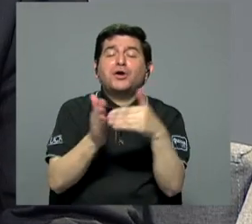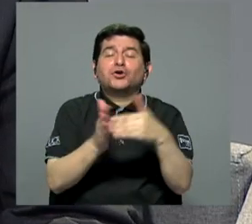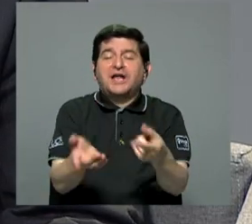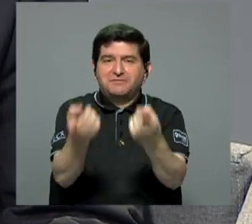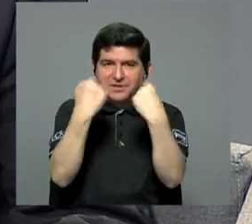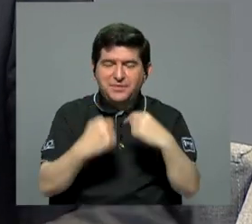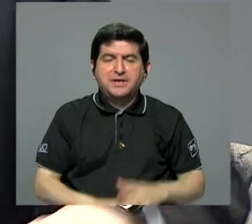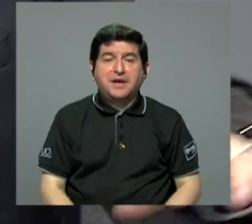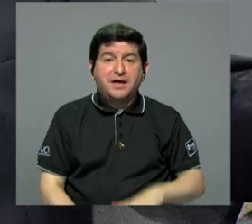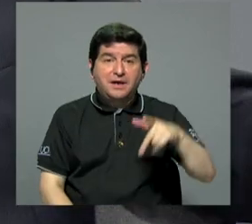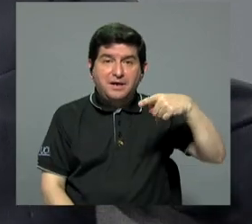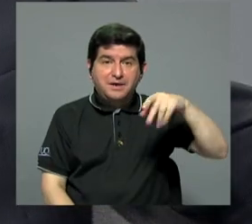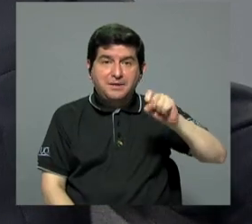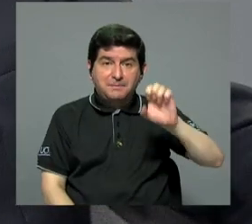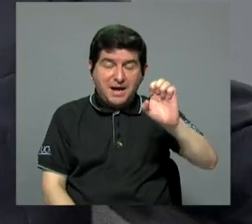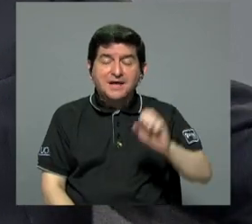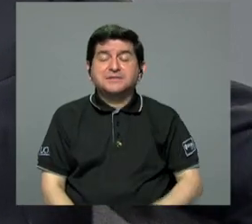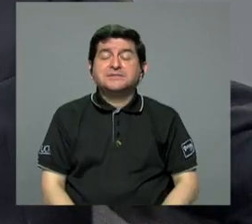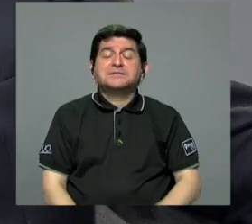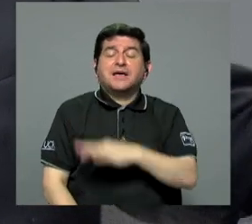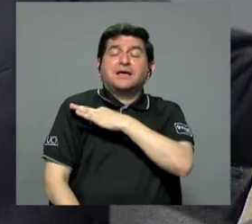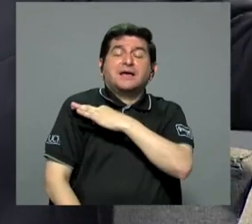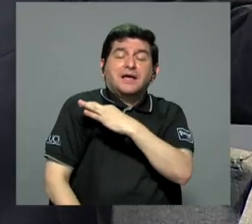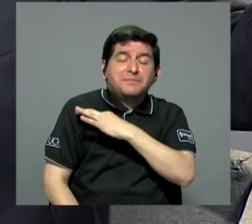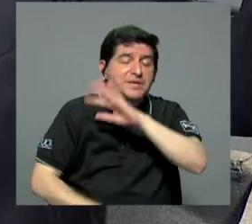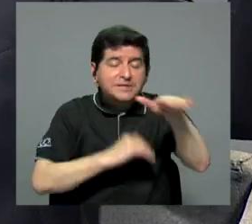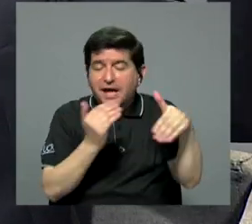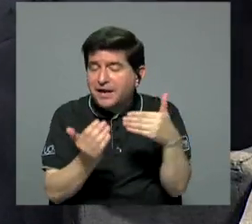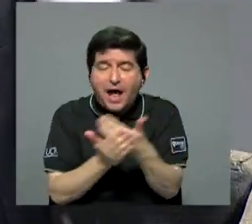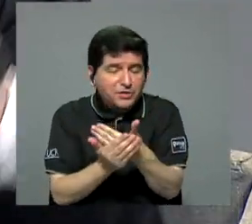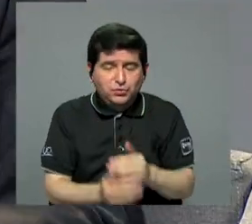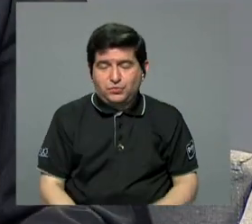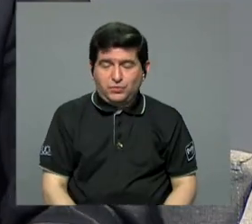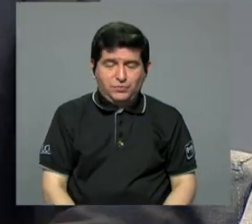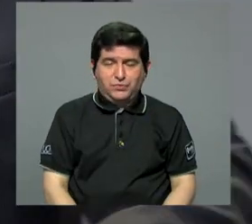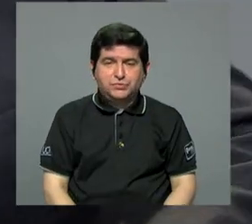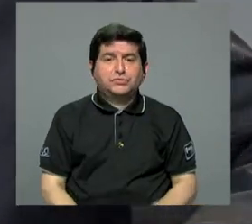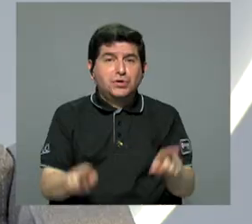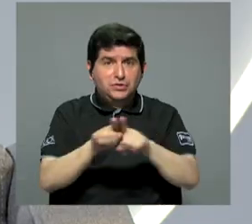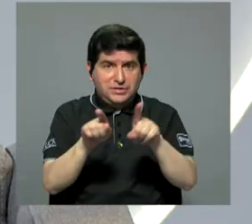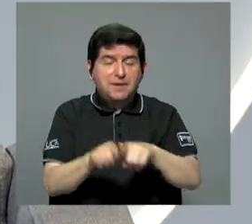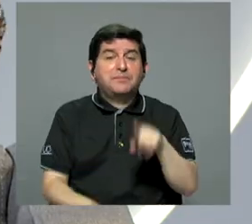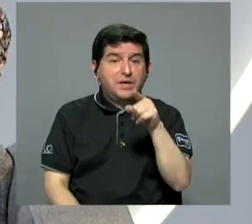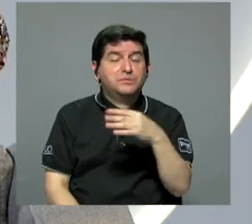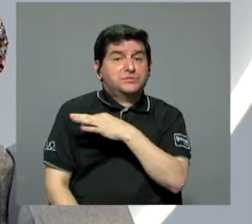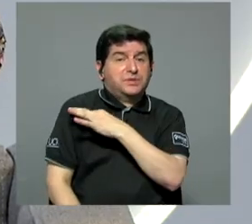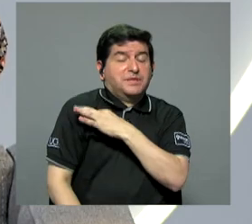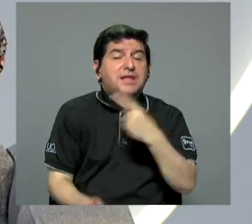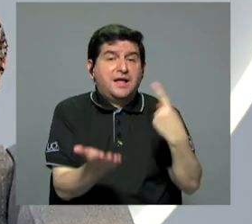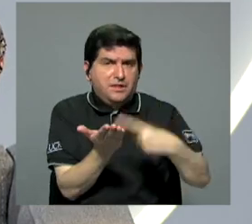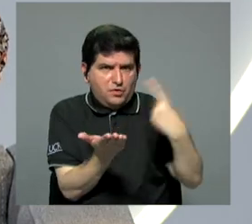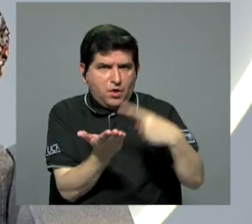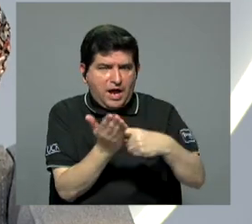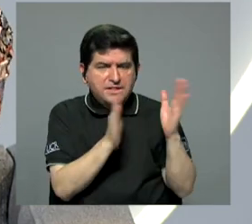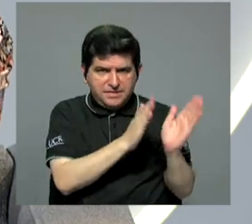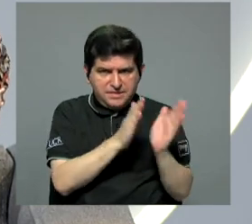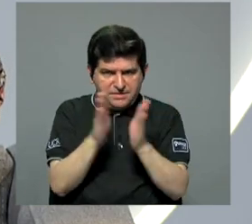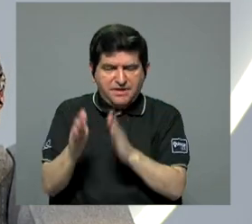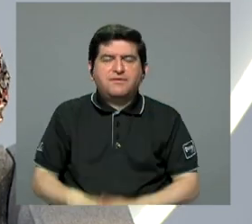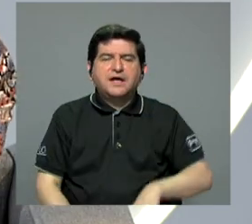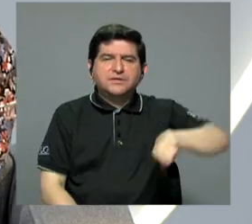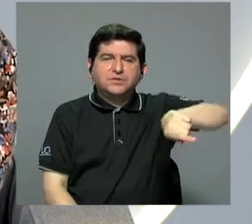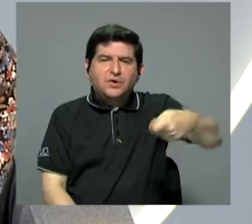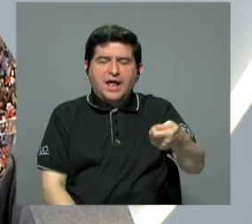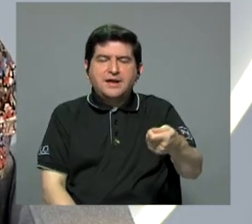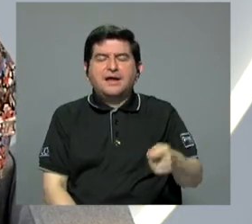es, del Partido de Accesibilidad, aquí estamos invitando a todos los candidatos. Y está invitado además para el debate que estamos organizando aquí